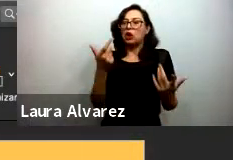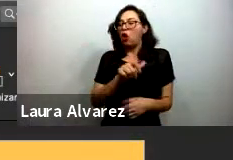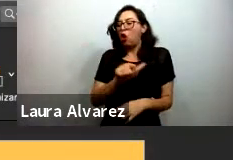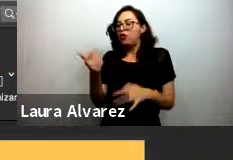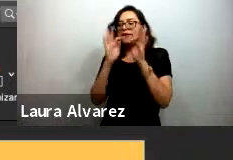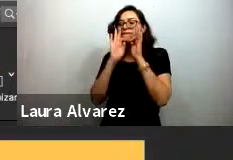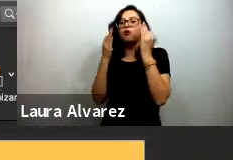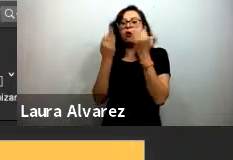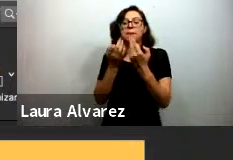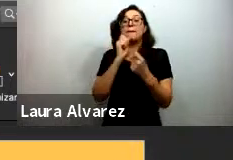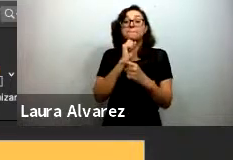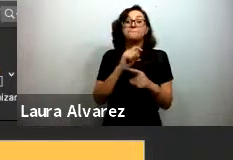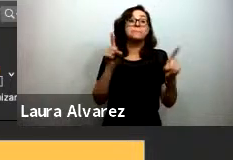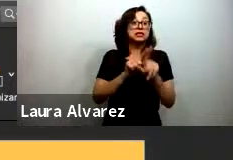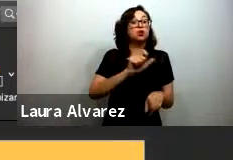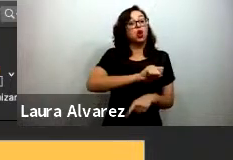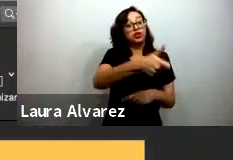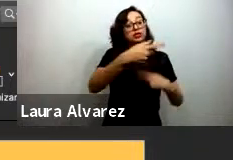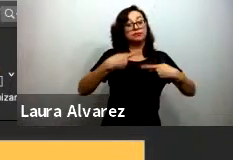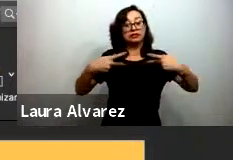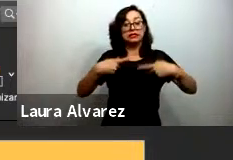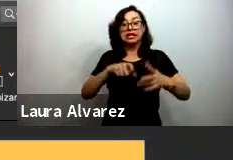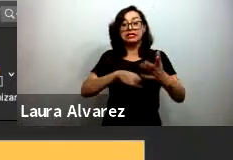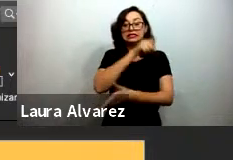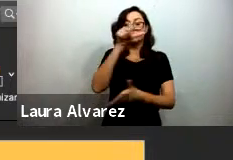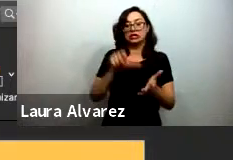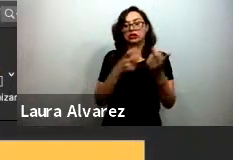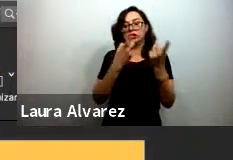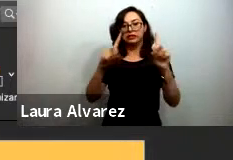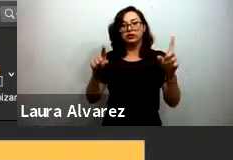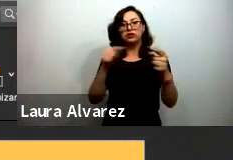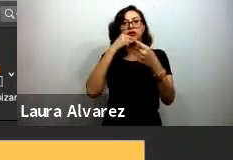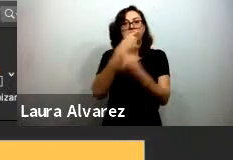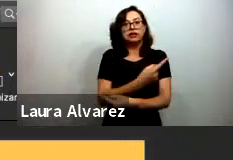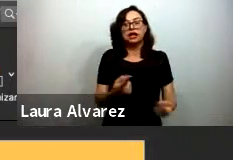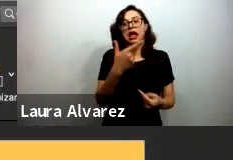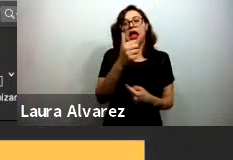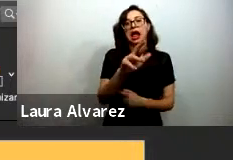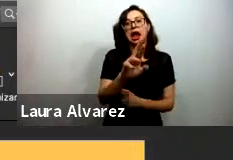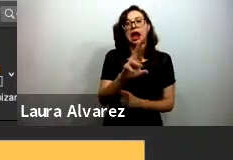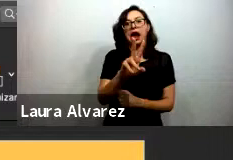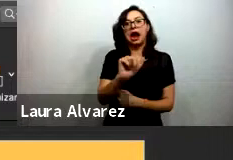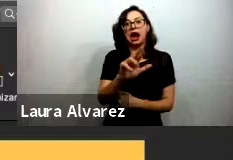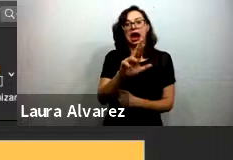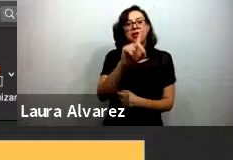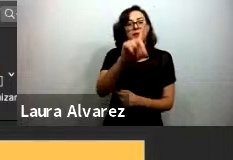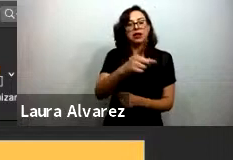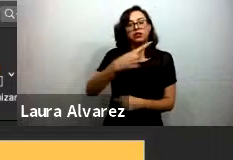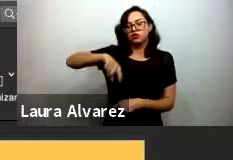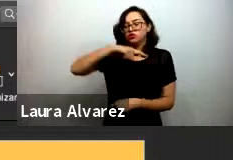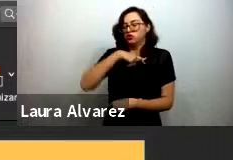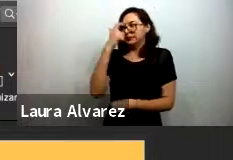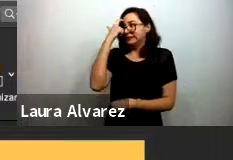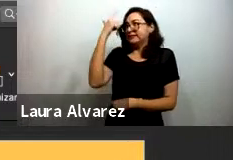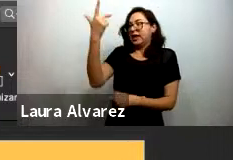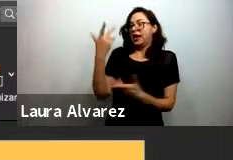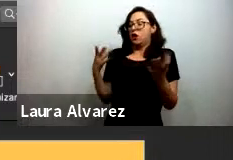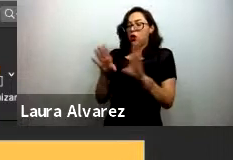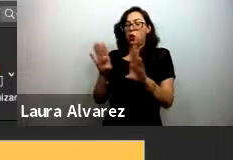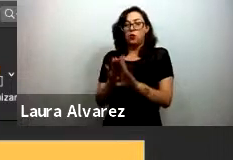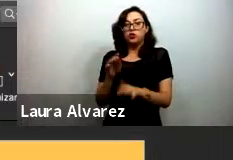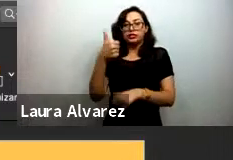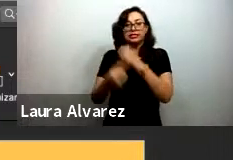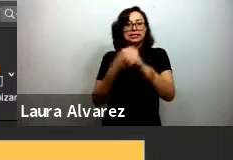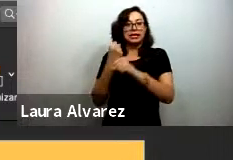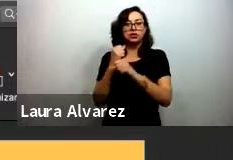importantes en particular el centro de desarrollo infantil de Harvard de que teníamos que ser creativos y muy generosos para proteger a las niñas y niños menores de 6